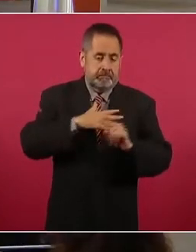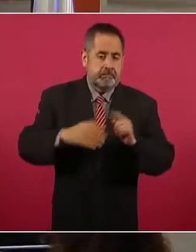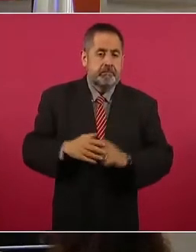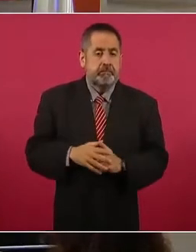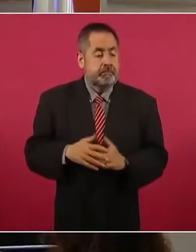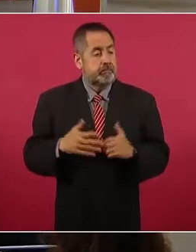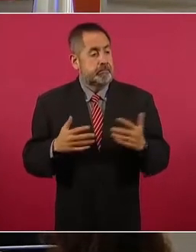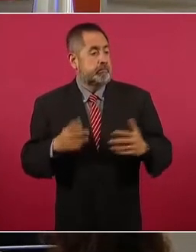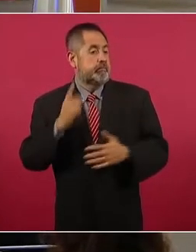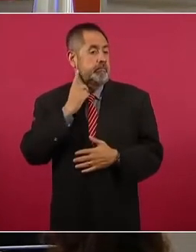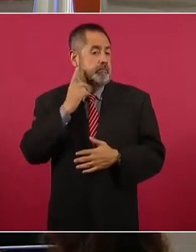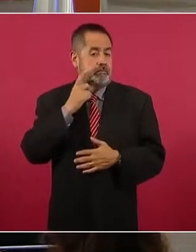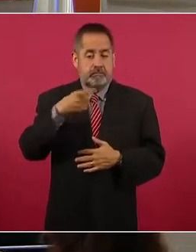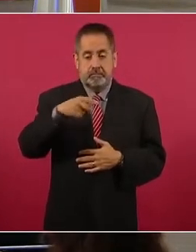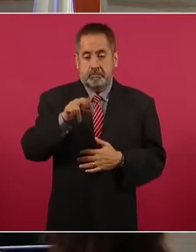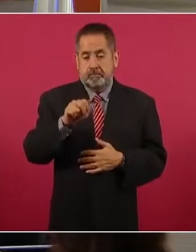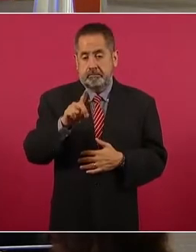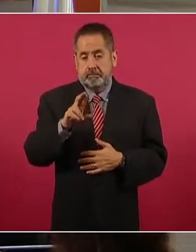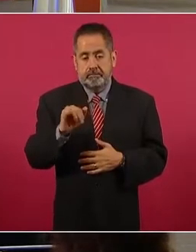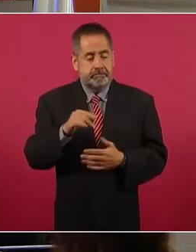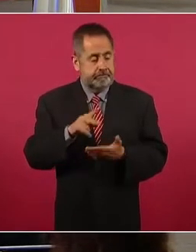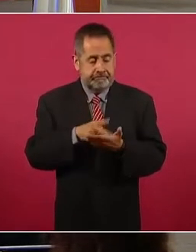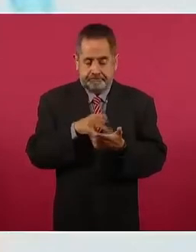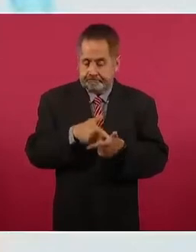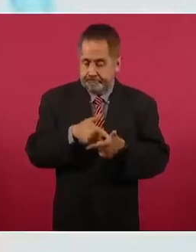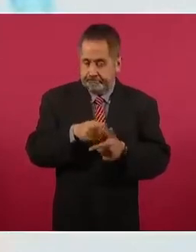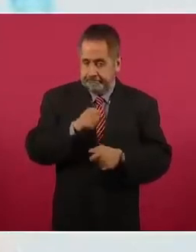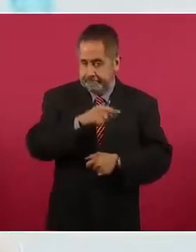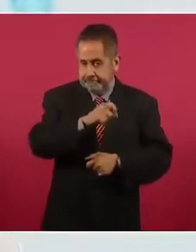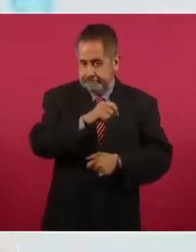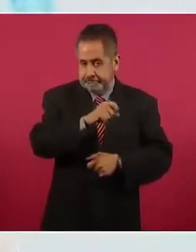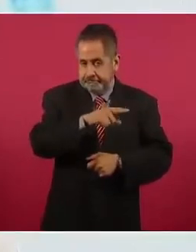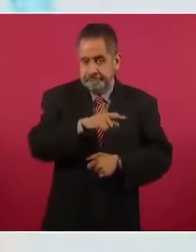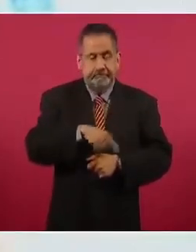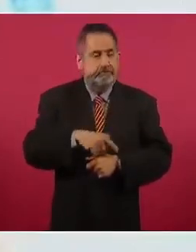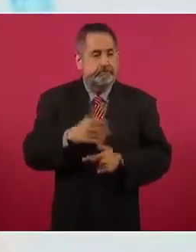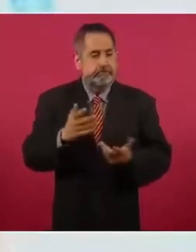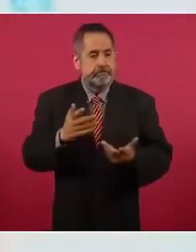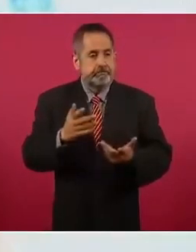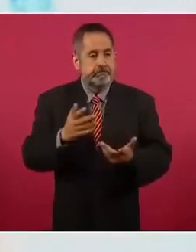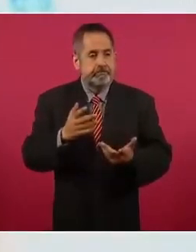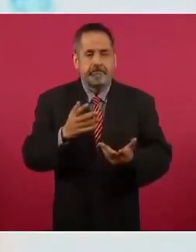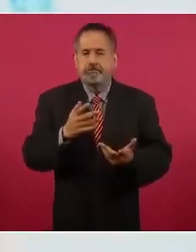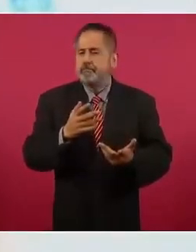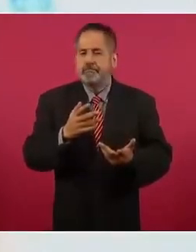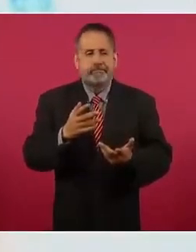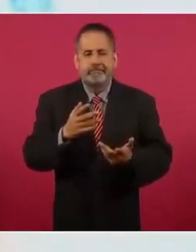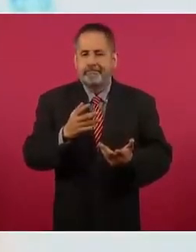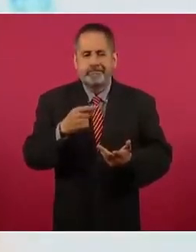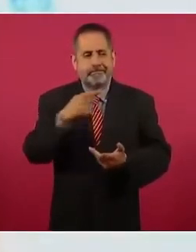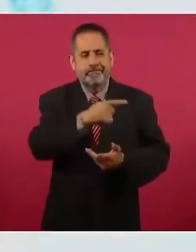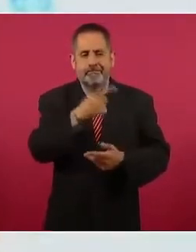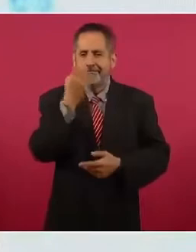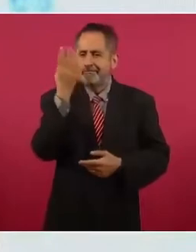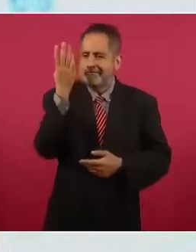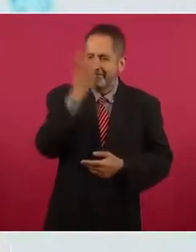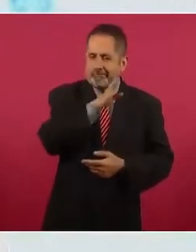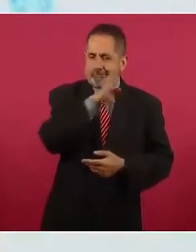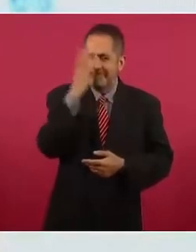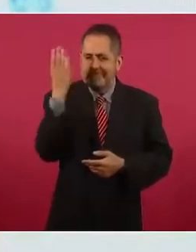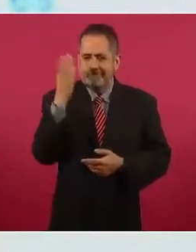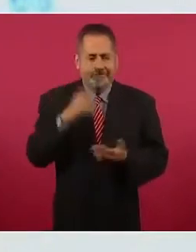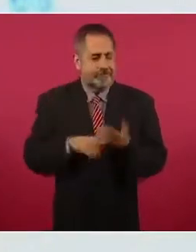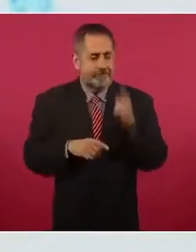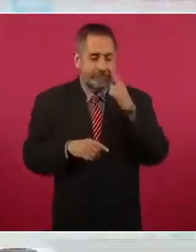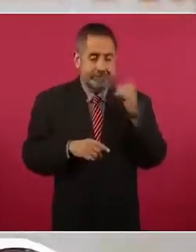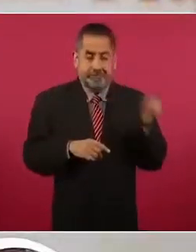El diputado Cuadri es consistente, como dice una cosa, luego dice lo contrario. Criticó al